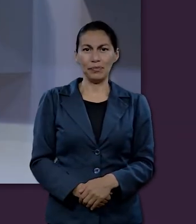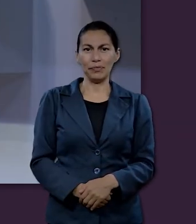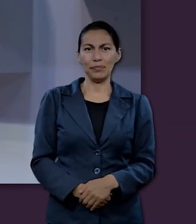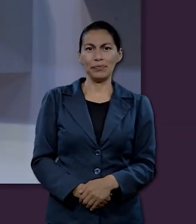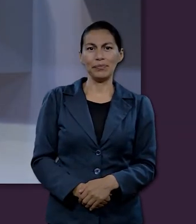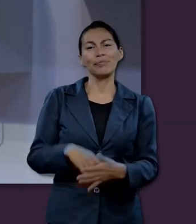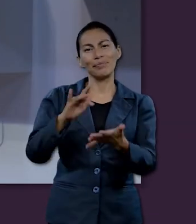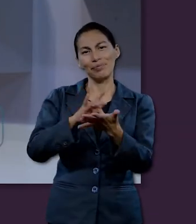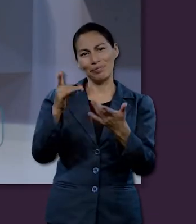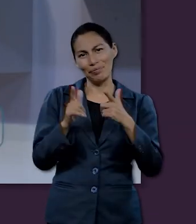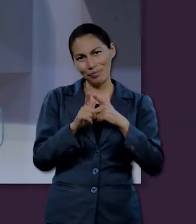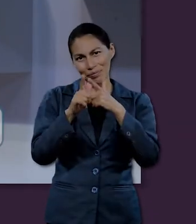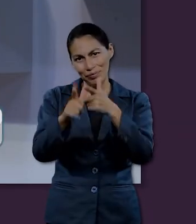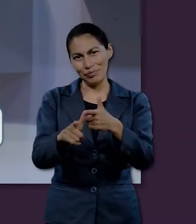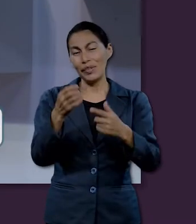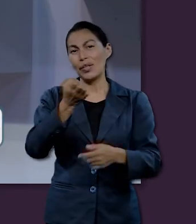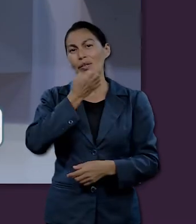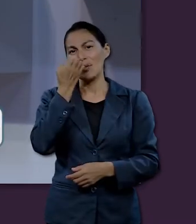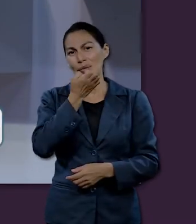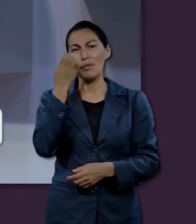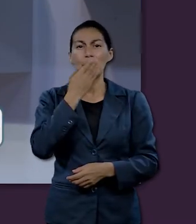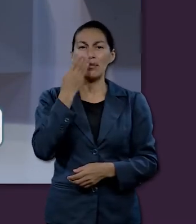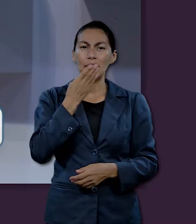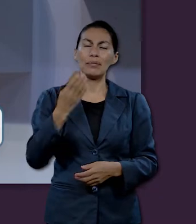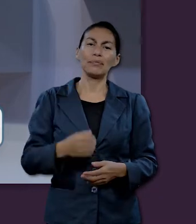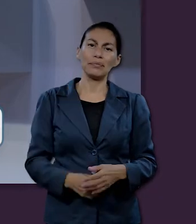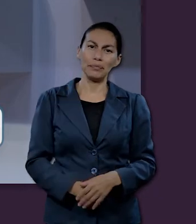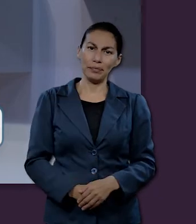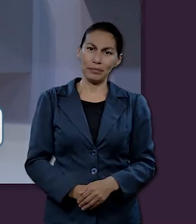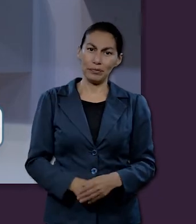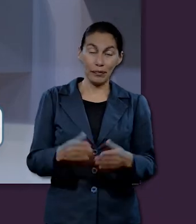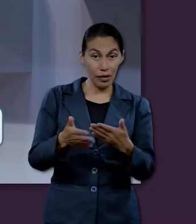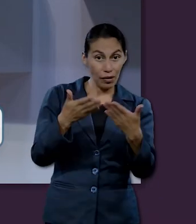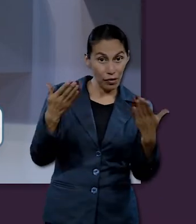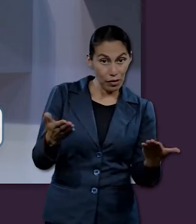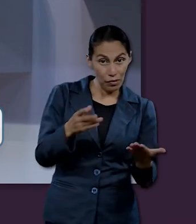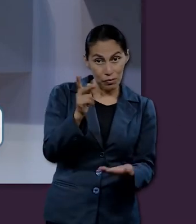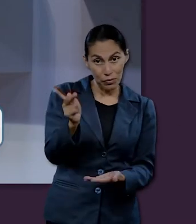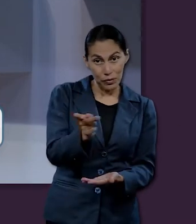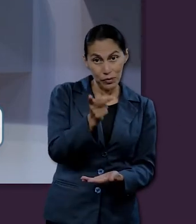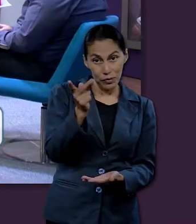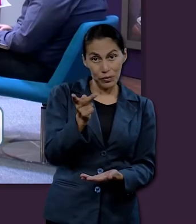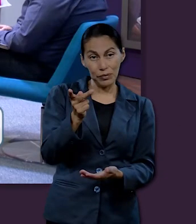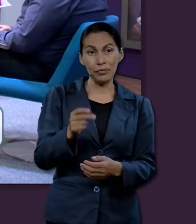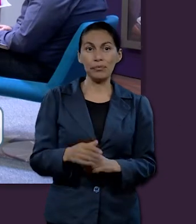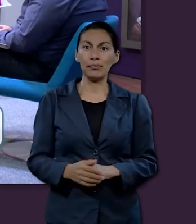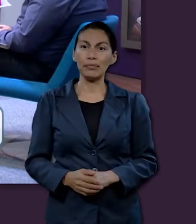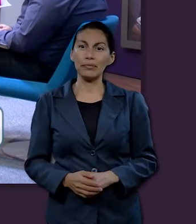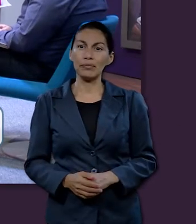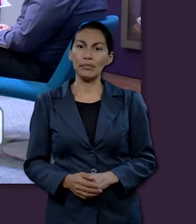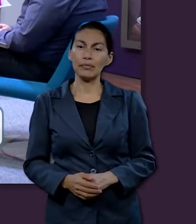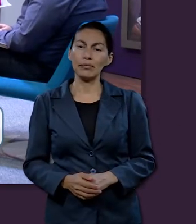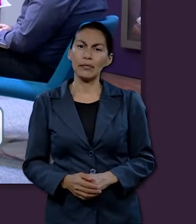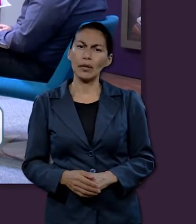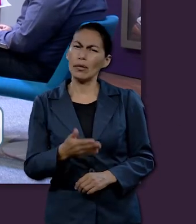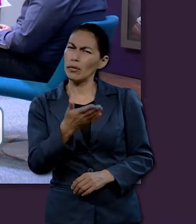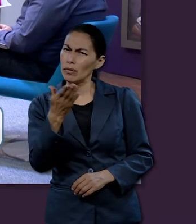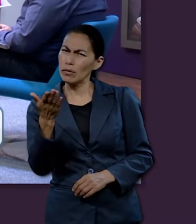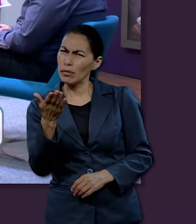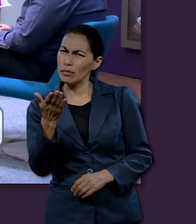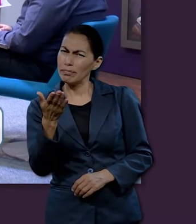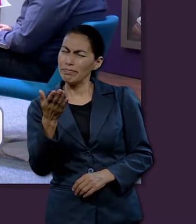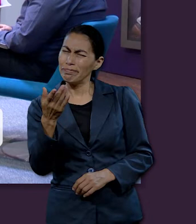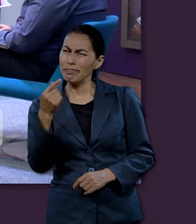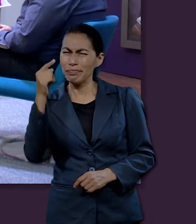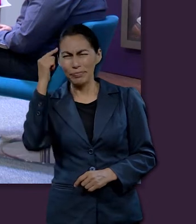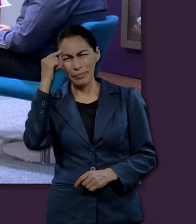Muchas gracias por continuar con nosotros en el estudio de la Biblia. Ahora, tengo una pregunta. No